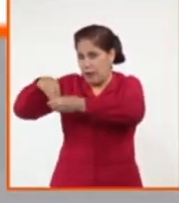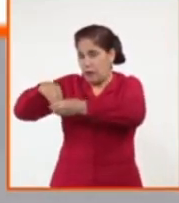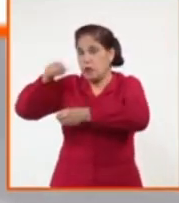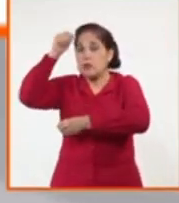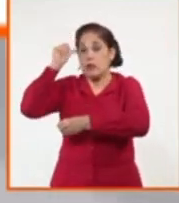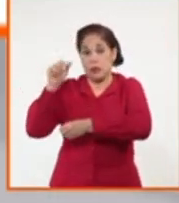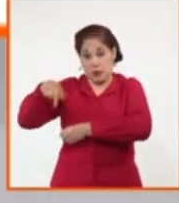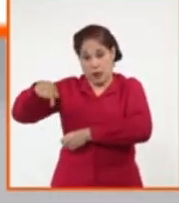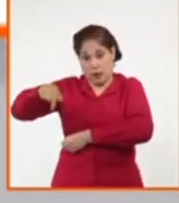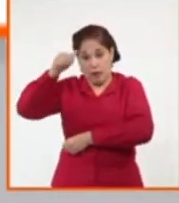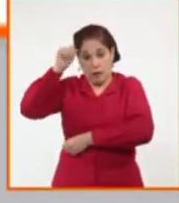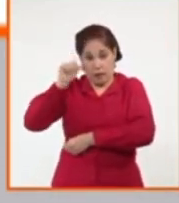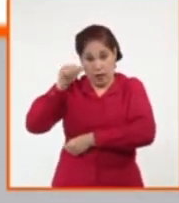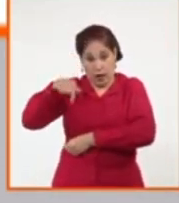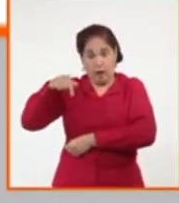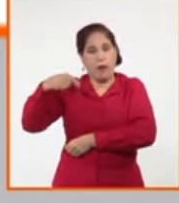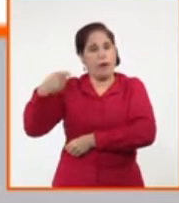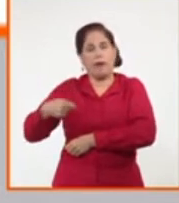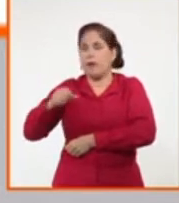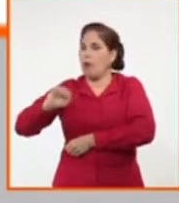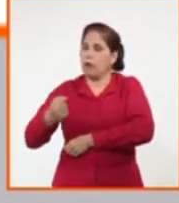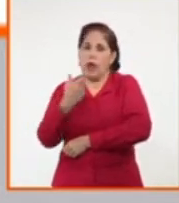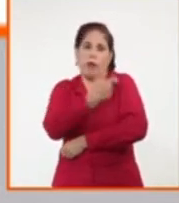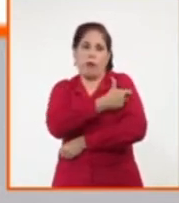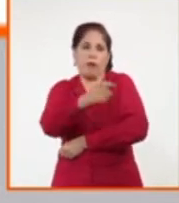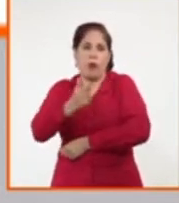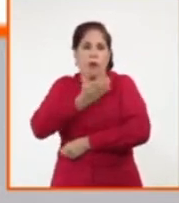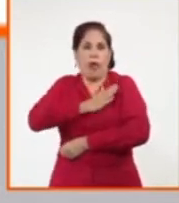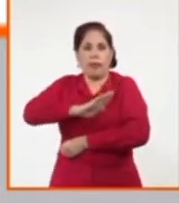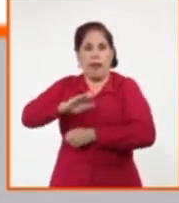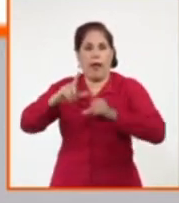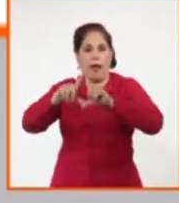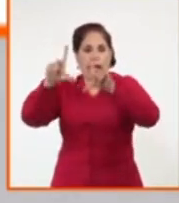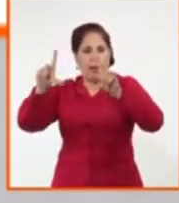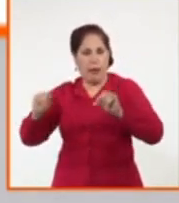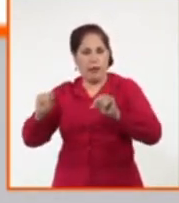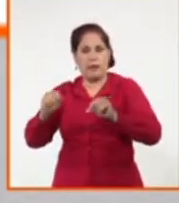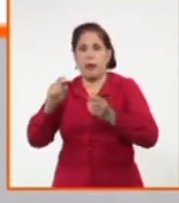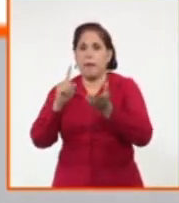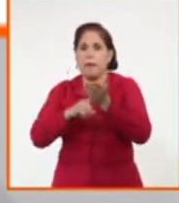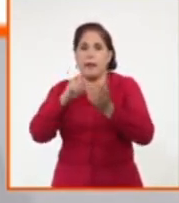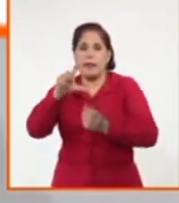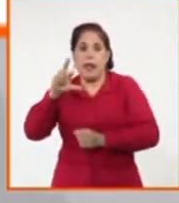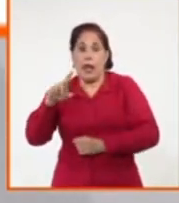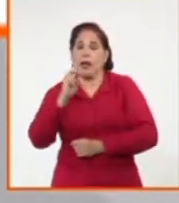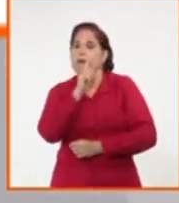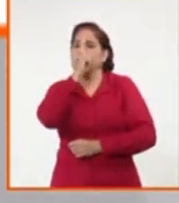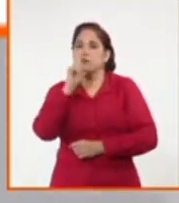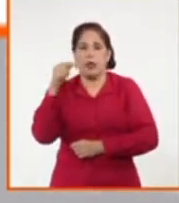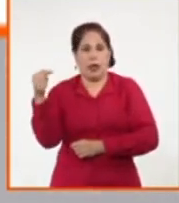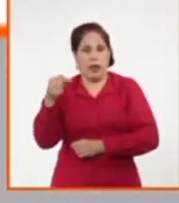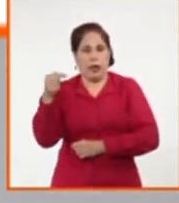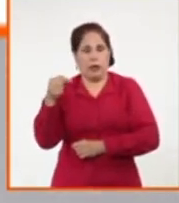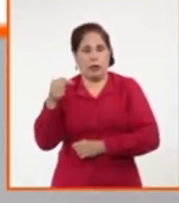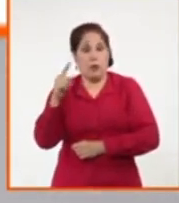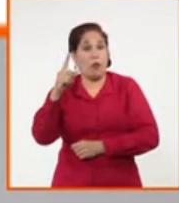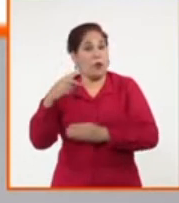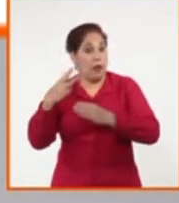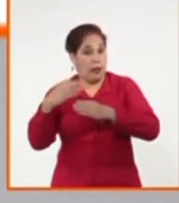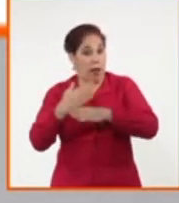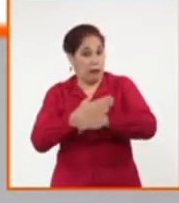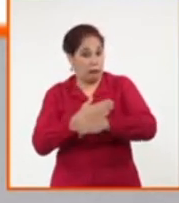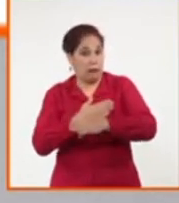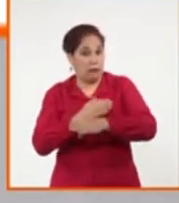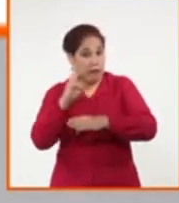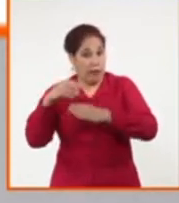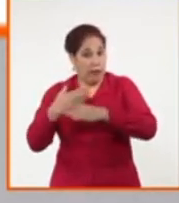sábado, tienen que venir con su esquema de vacunación completo y con su PCR realizado negativo en las últimas 72